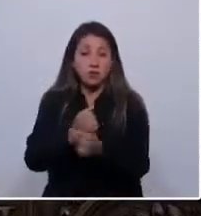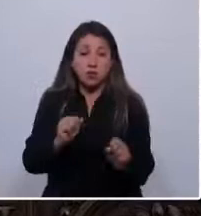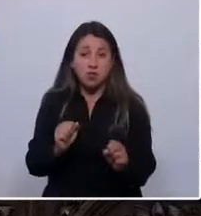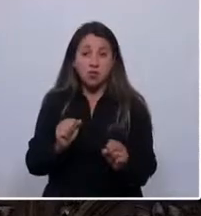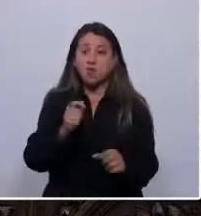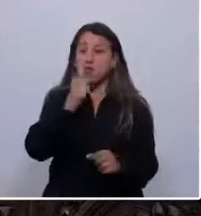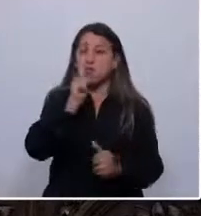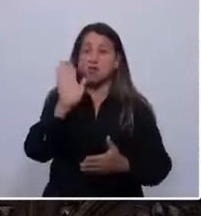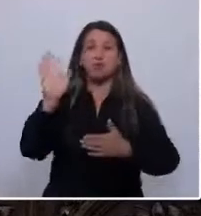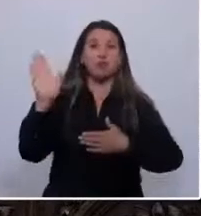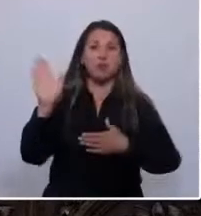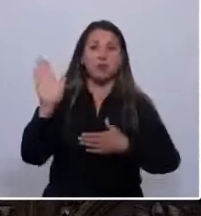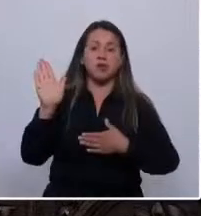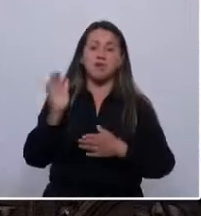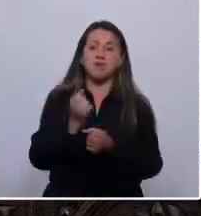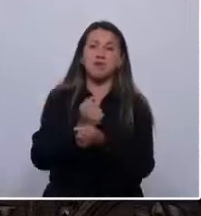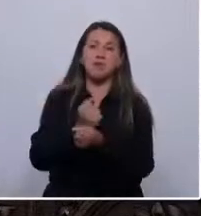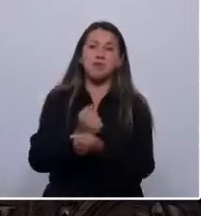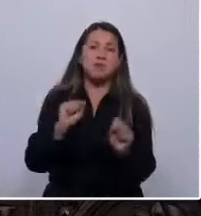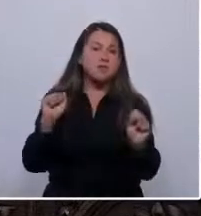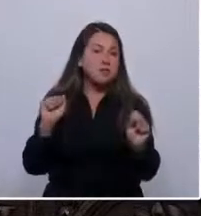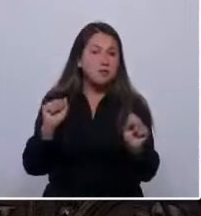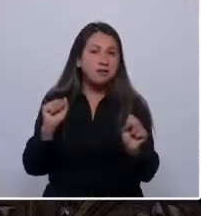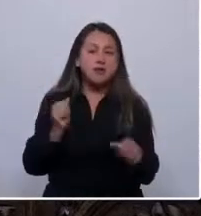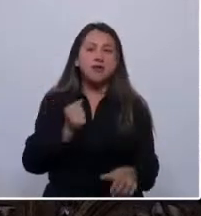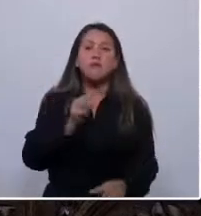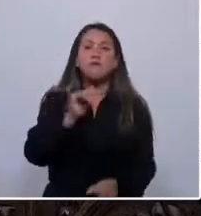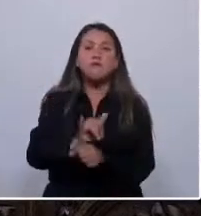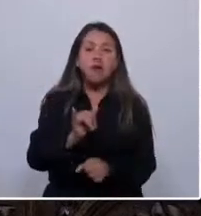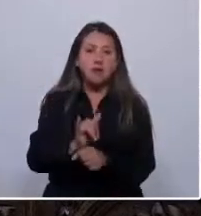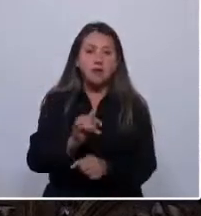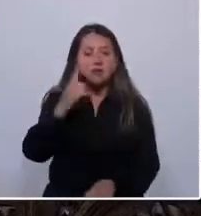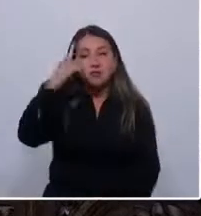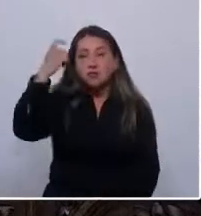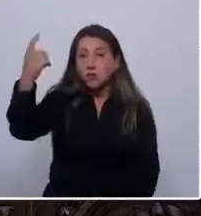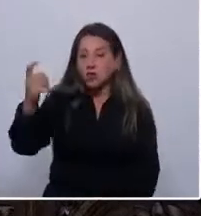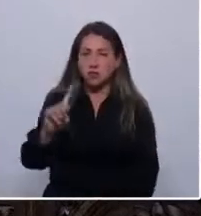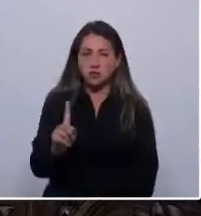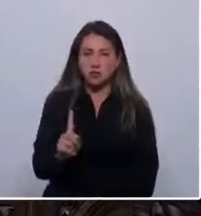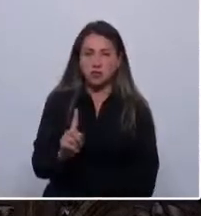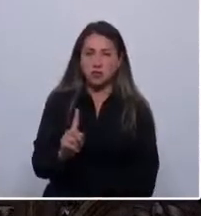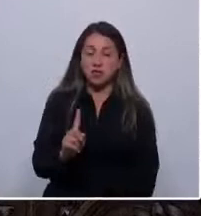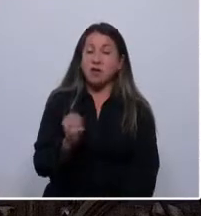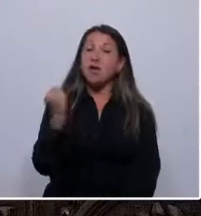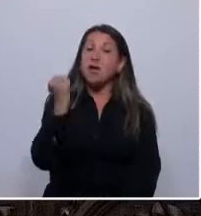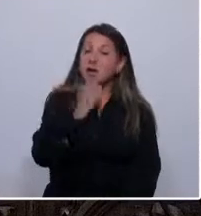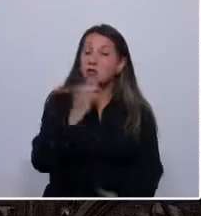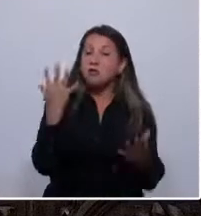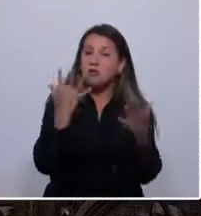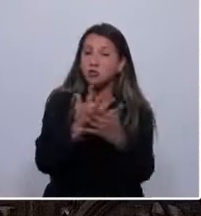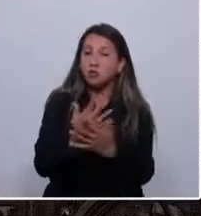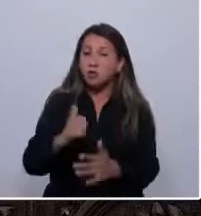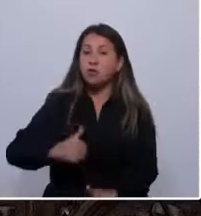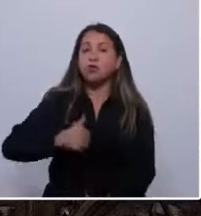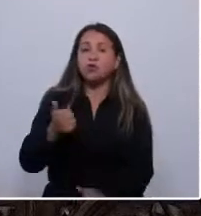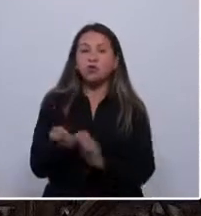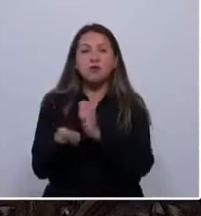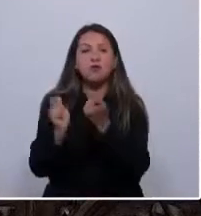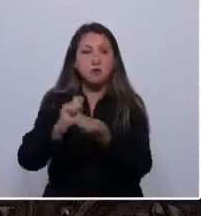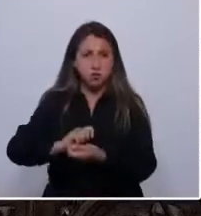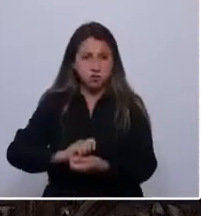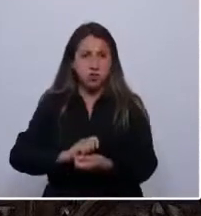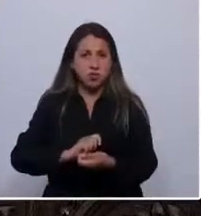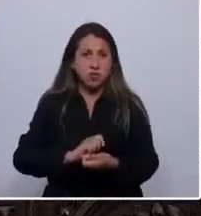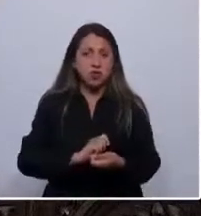promesas imposibles y falsas expectativas. Sería un error confundir la voluntad de transformaciones